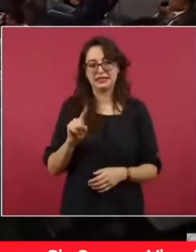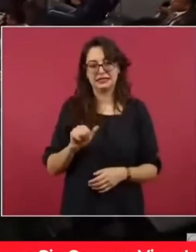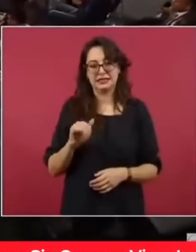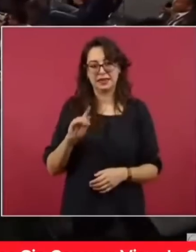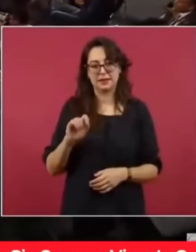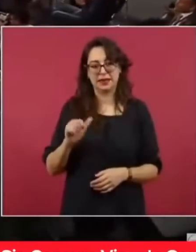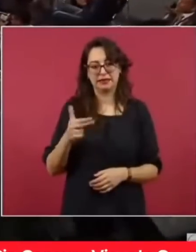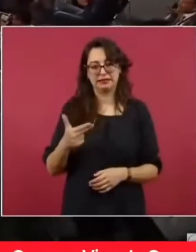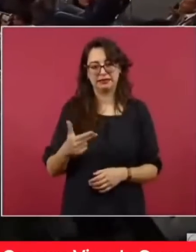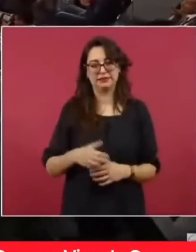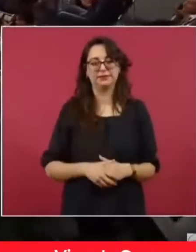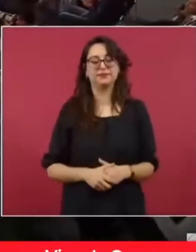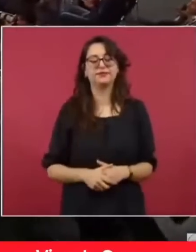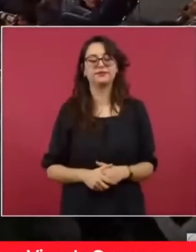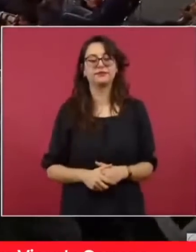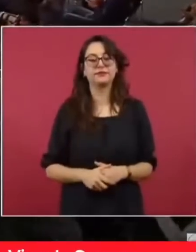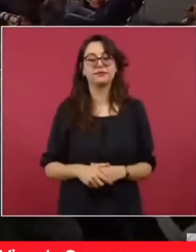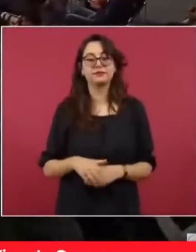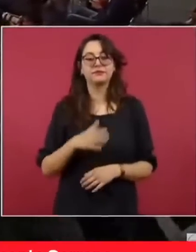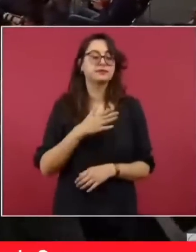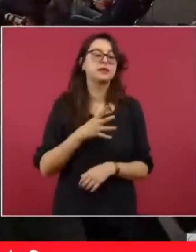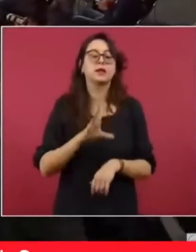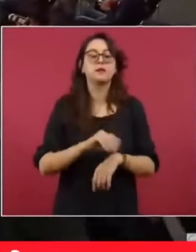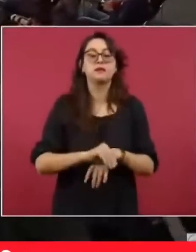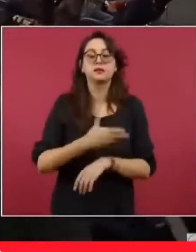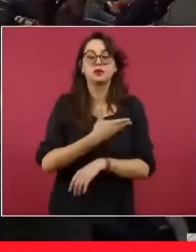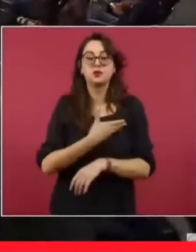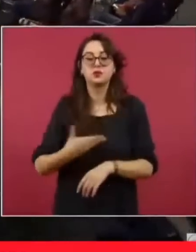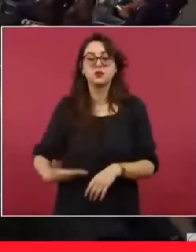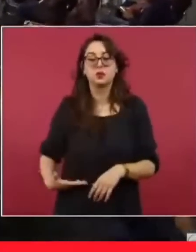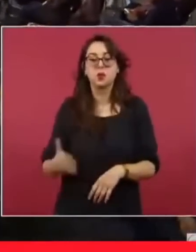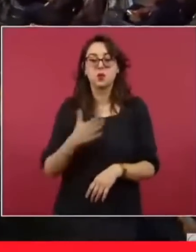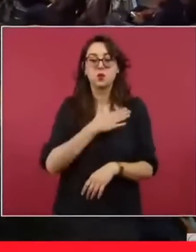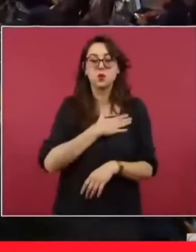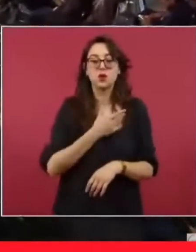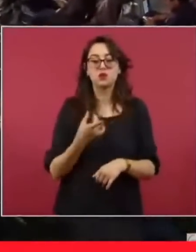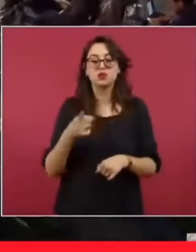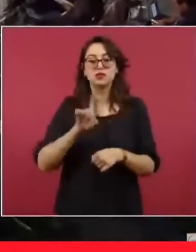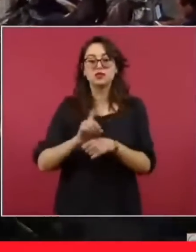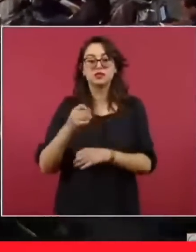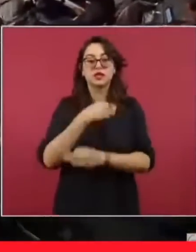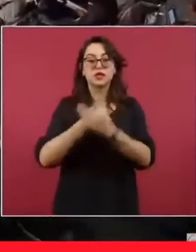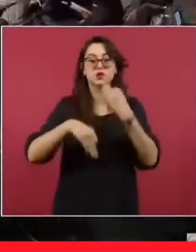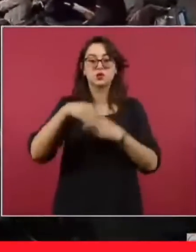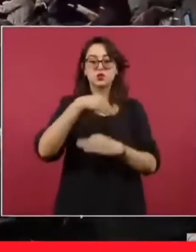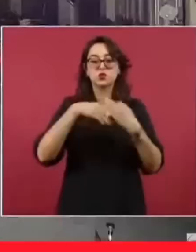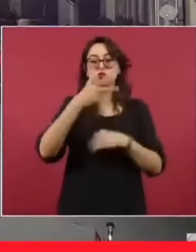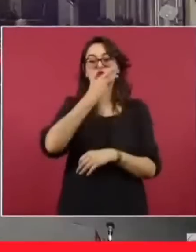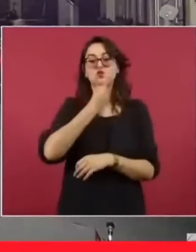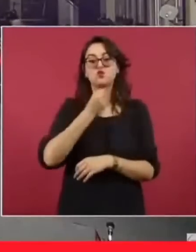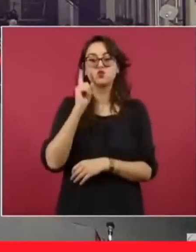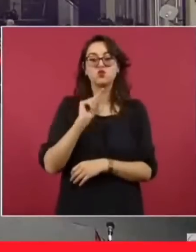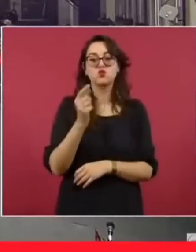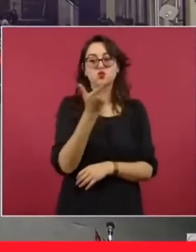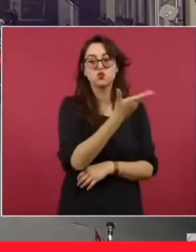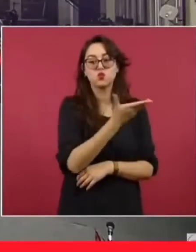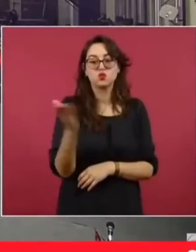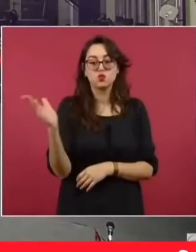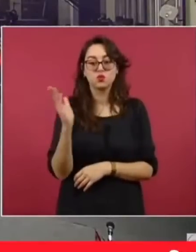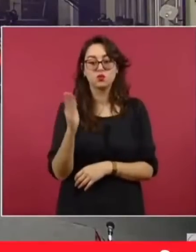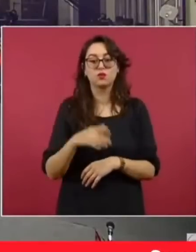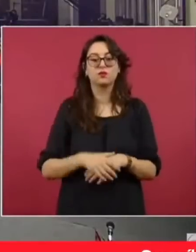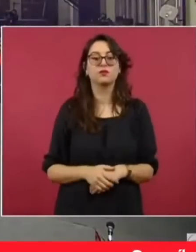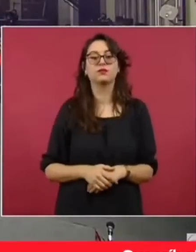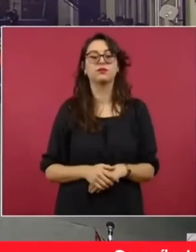Con su permiso, señor presidente, buenos días a todas, a todos, también a los que nos ven a través de las